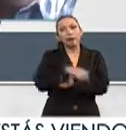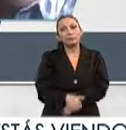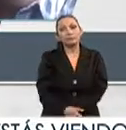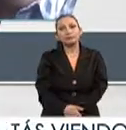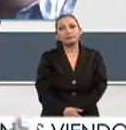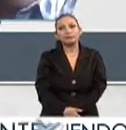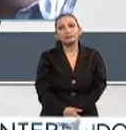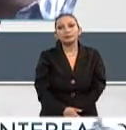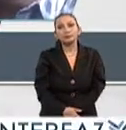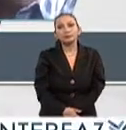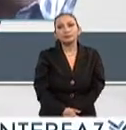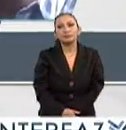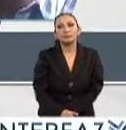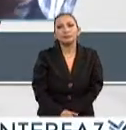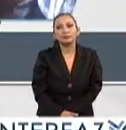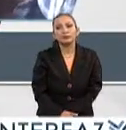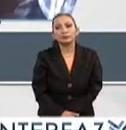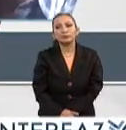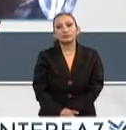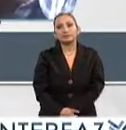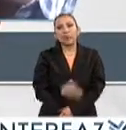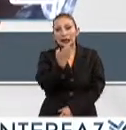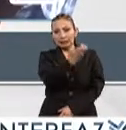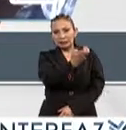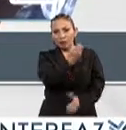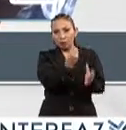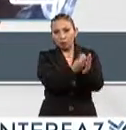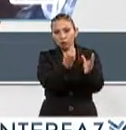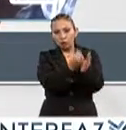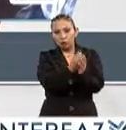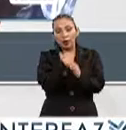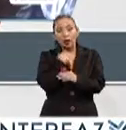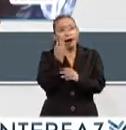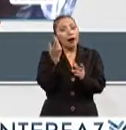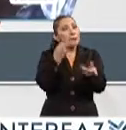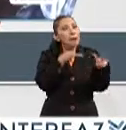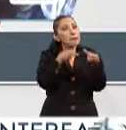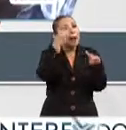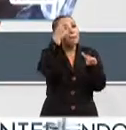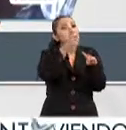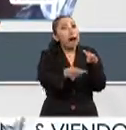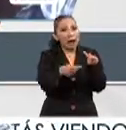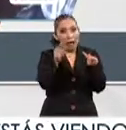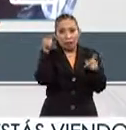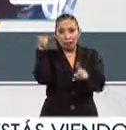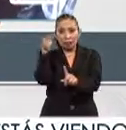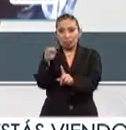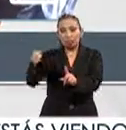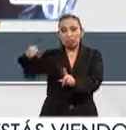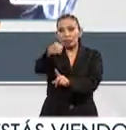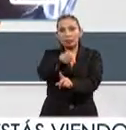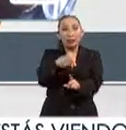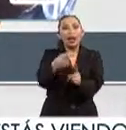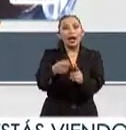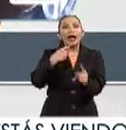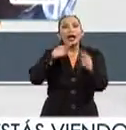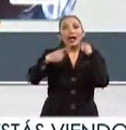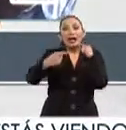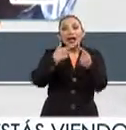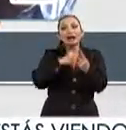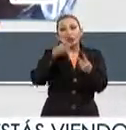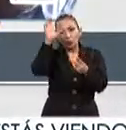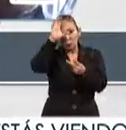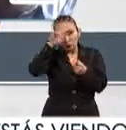así es el curso está diseñado básicamente y va dirigido para gestores